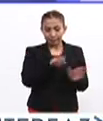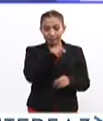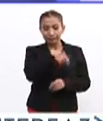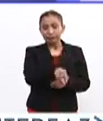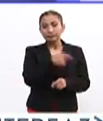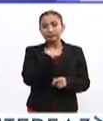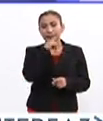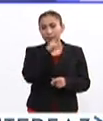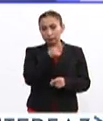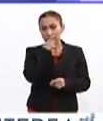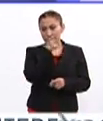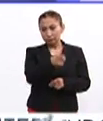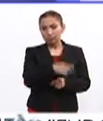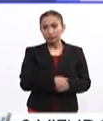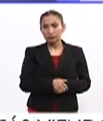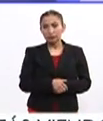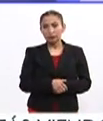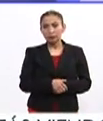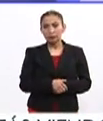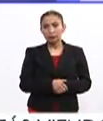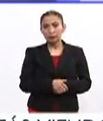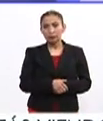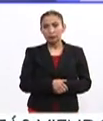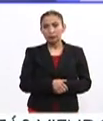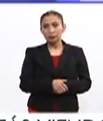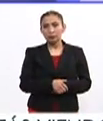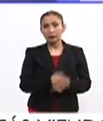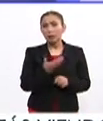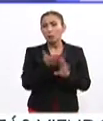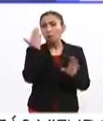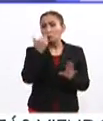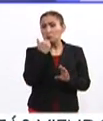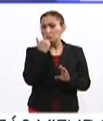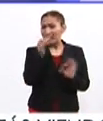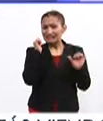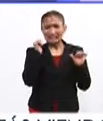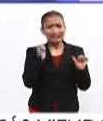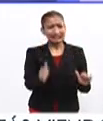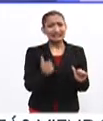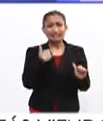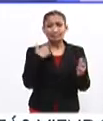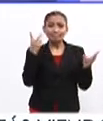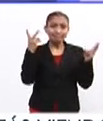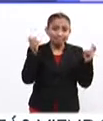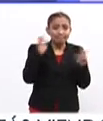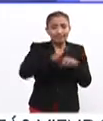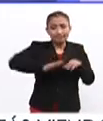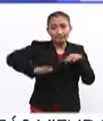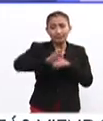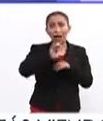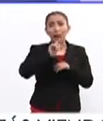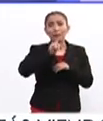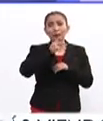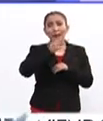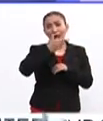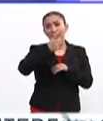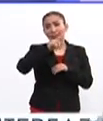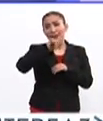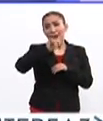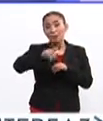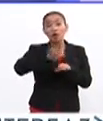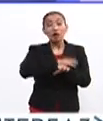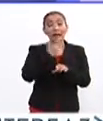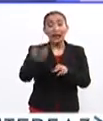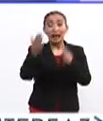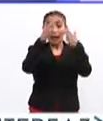bien también señalan, es sumamente benéfico en términos ambientales, porque los árboles de